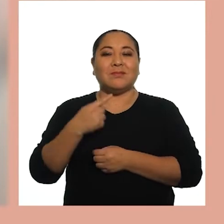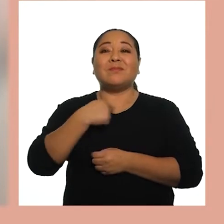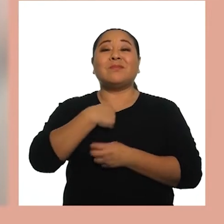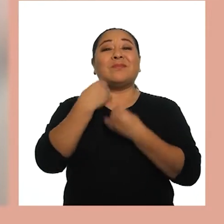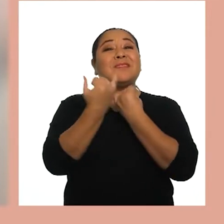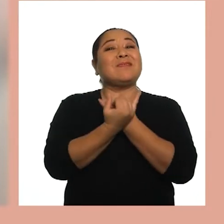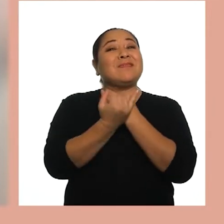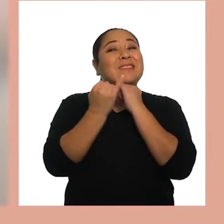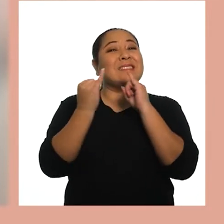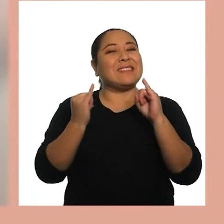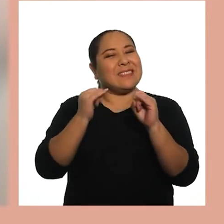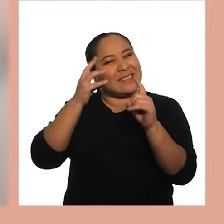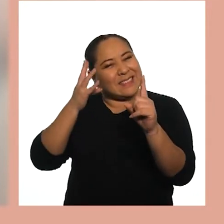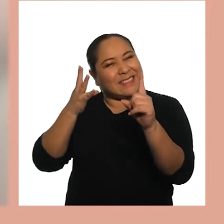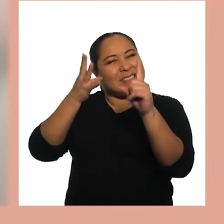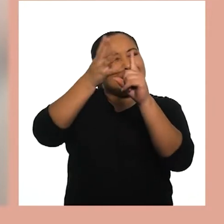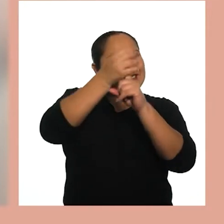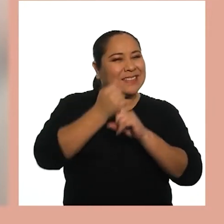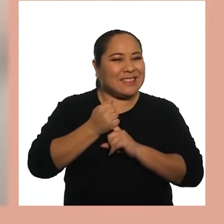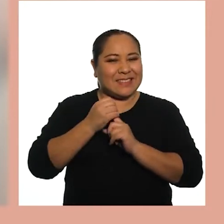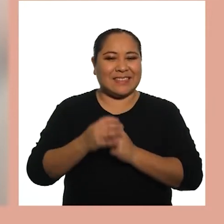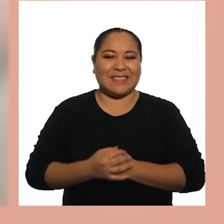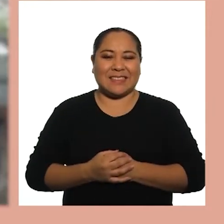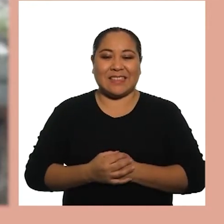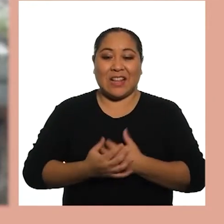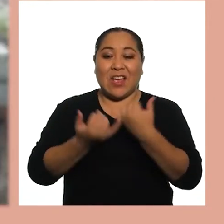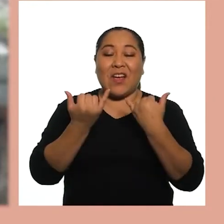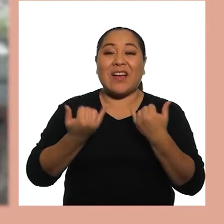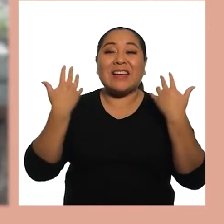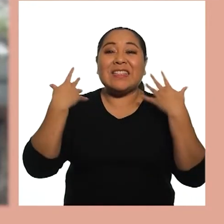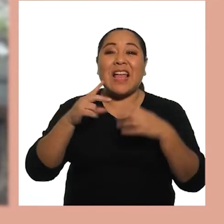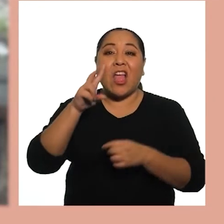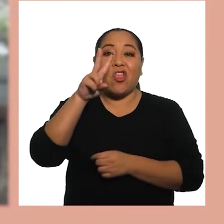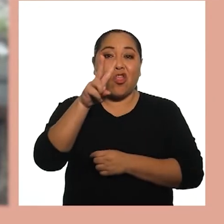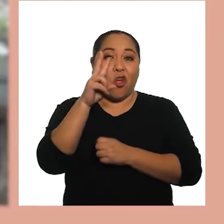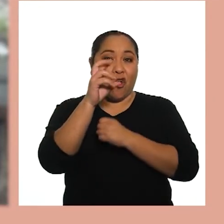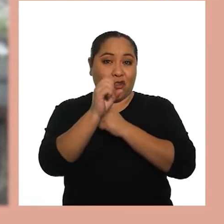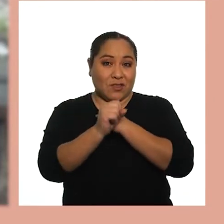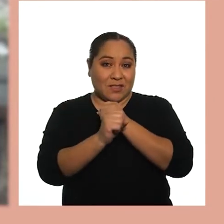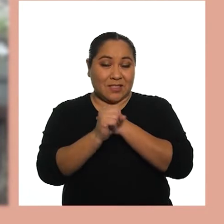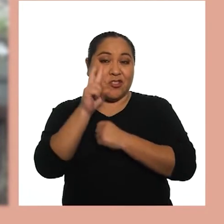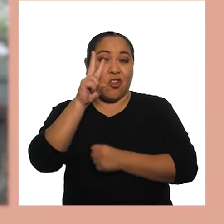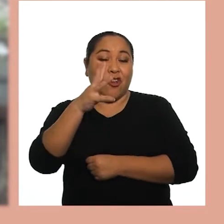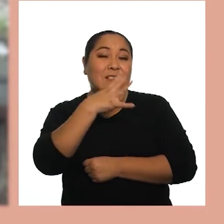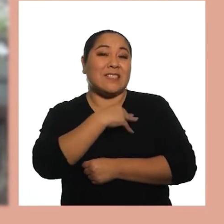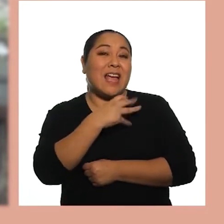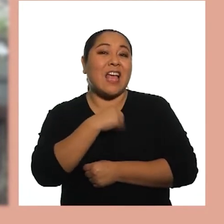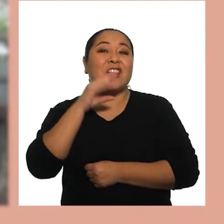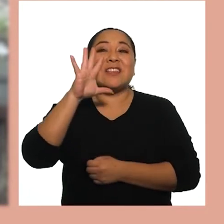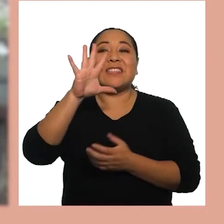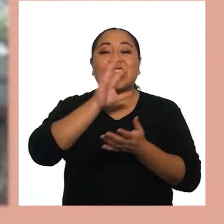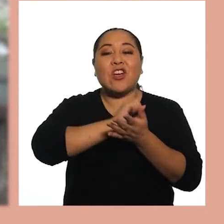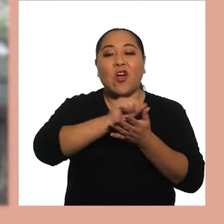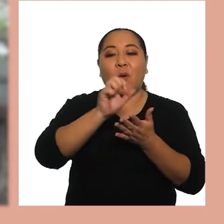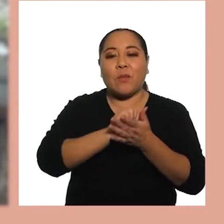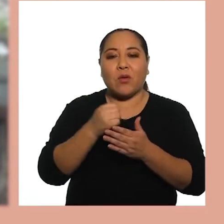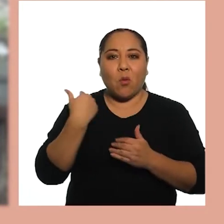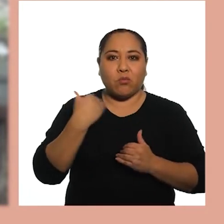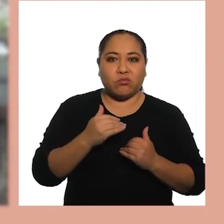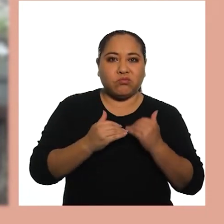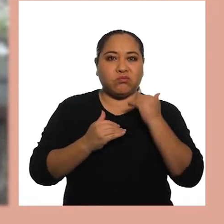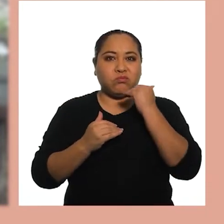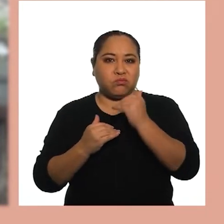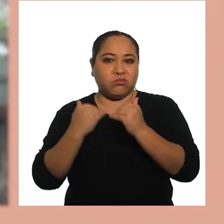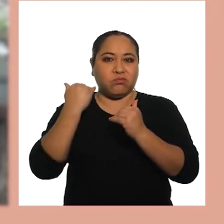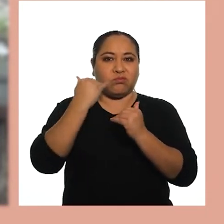Ser independiente Es mi meta Hoy ya tengo Dos años Y cinco meses Mis